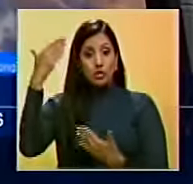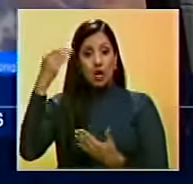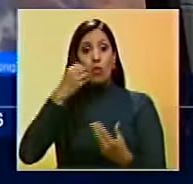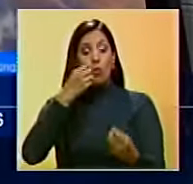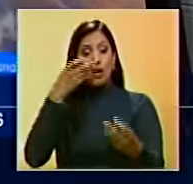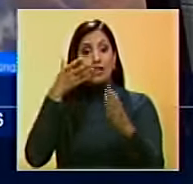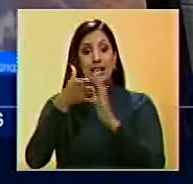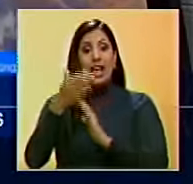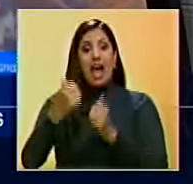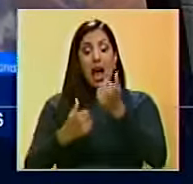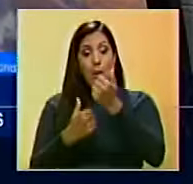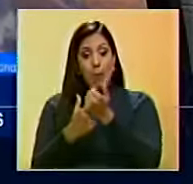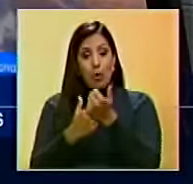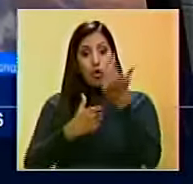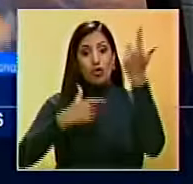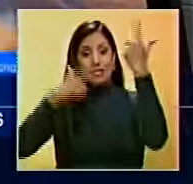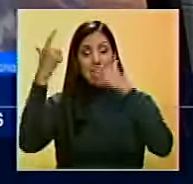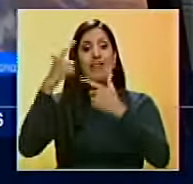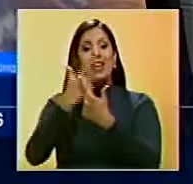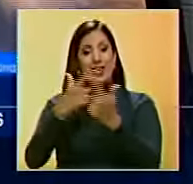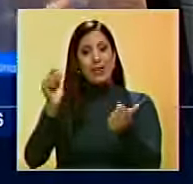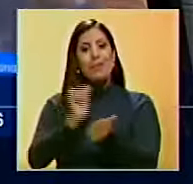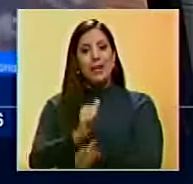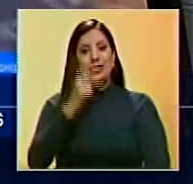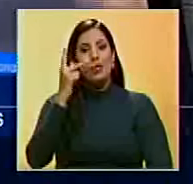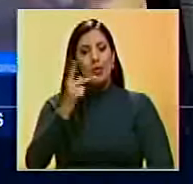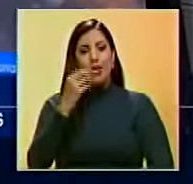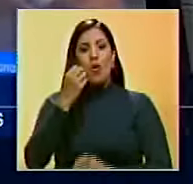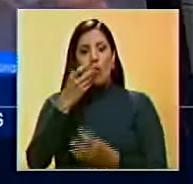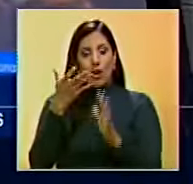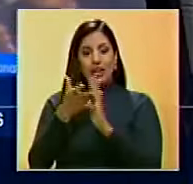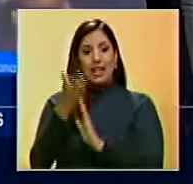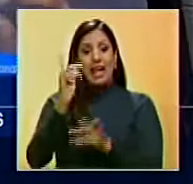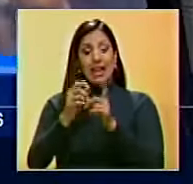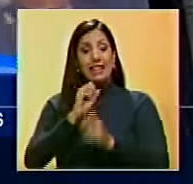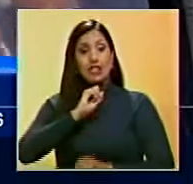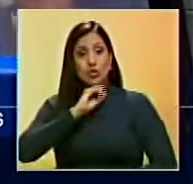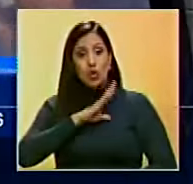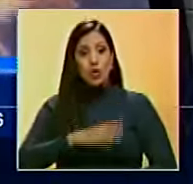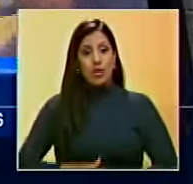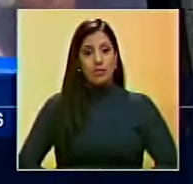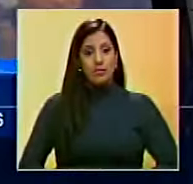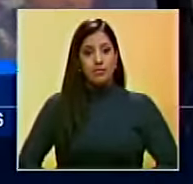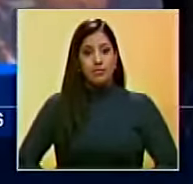dijo que el chavismo apoya la amnistía. Esto según referencia a hechos históricos.